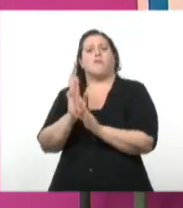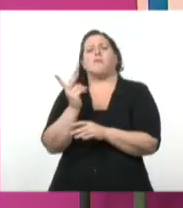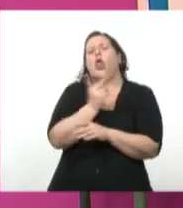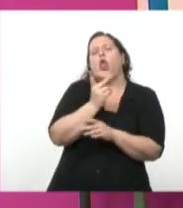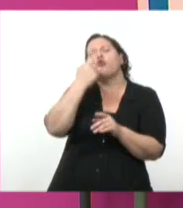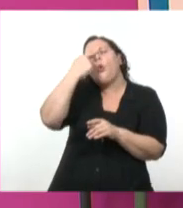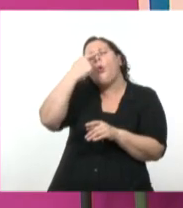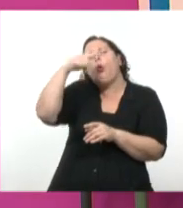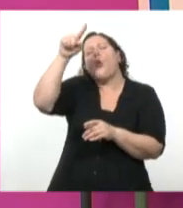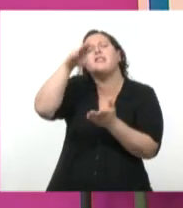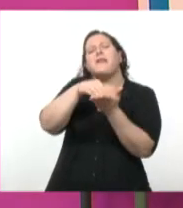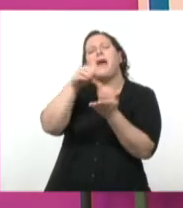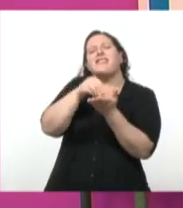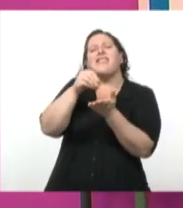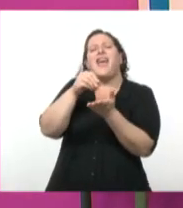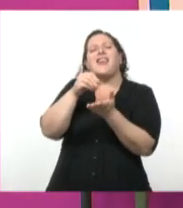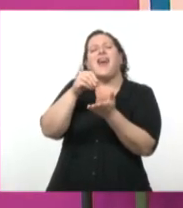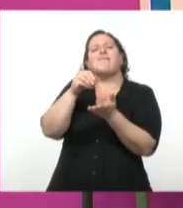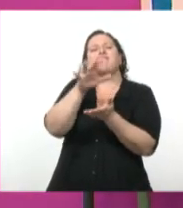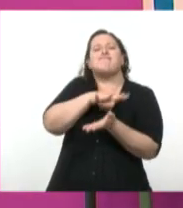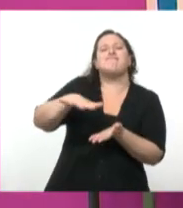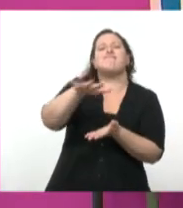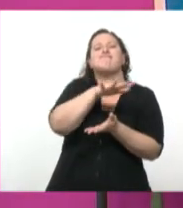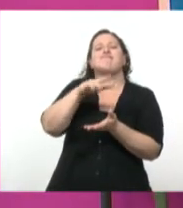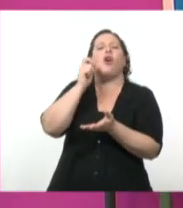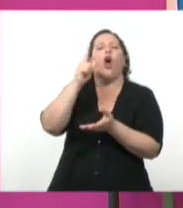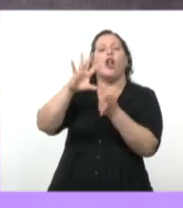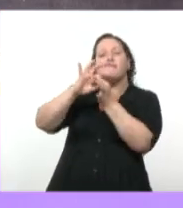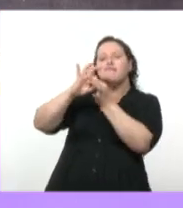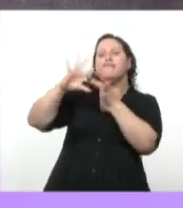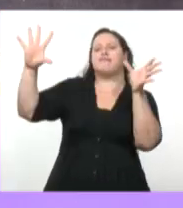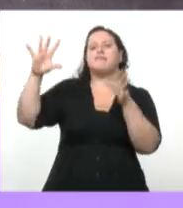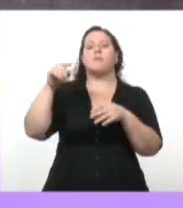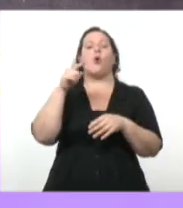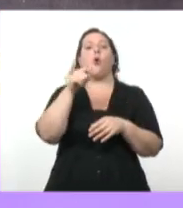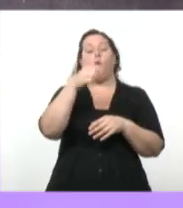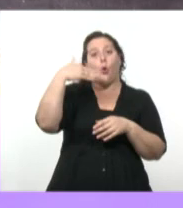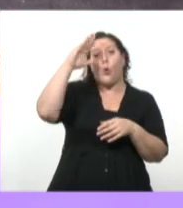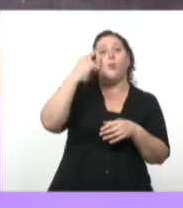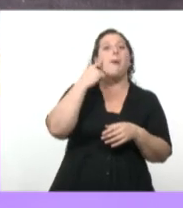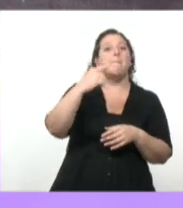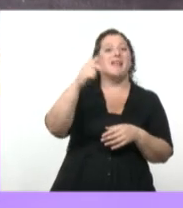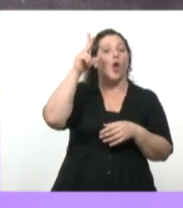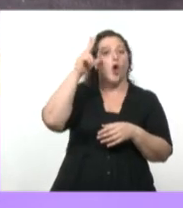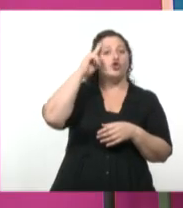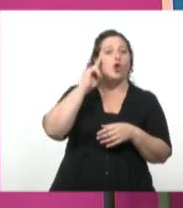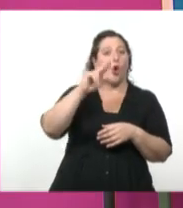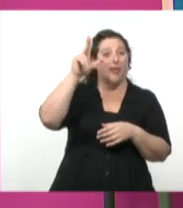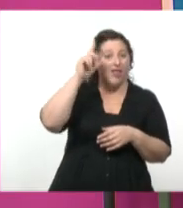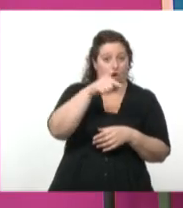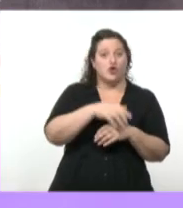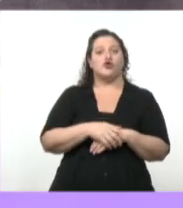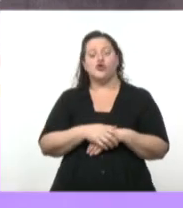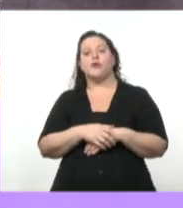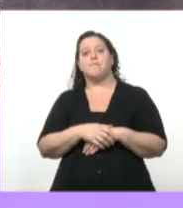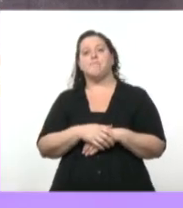España a fines del siglo XIX. La independencia de Cuba es en 1898. Perfecto. ¿Y cómo era? O sea, ¿qué pasa con Cuba